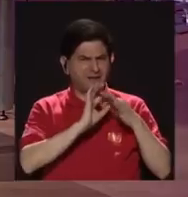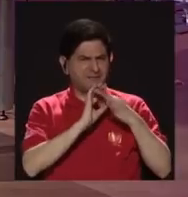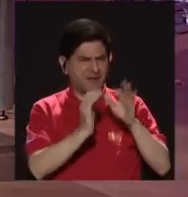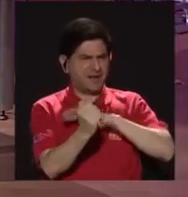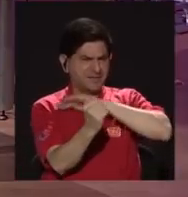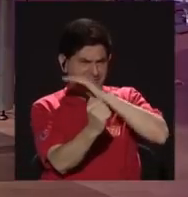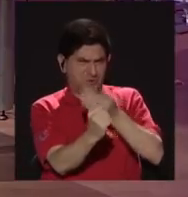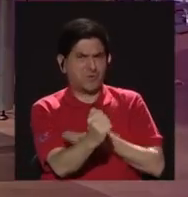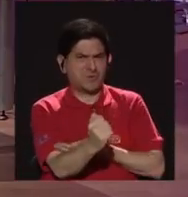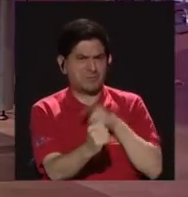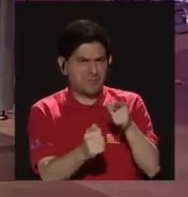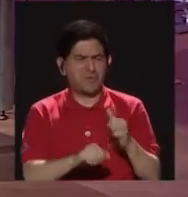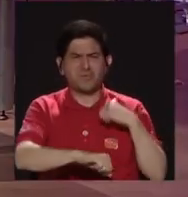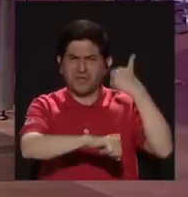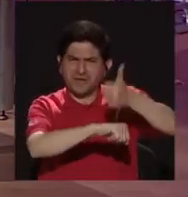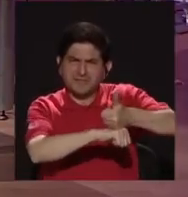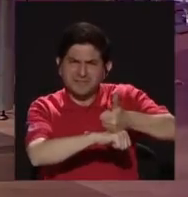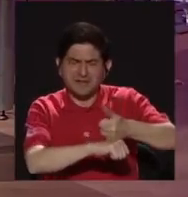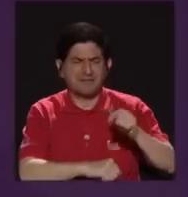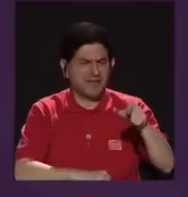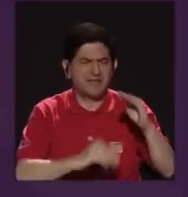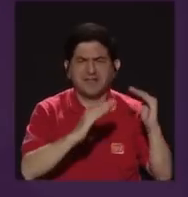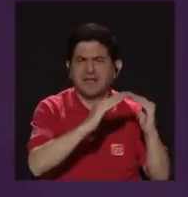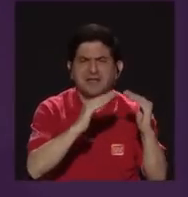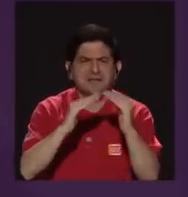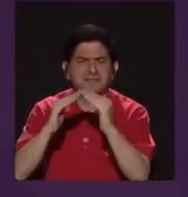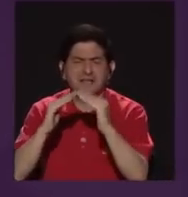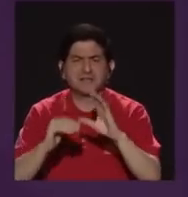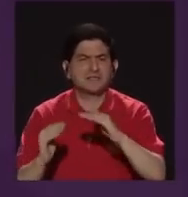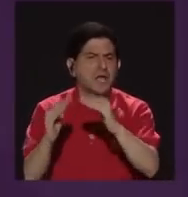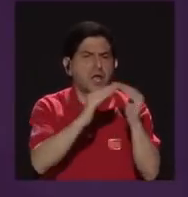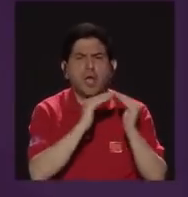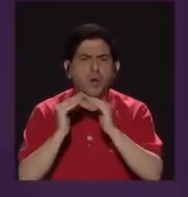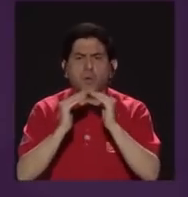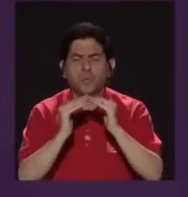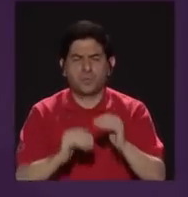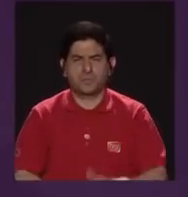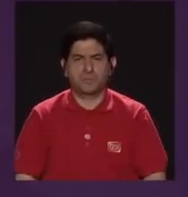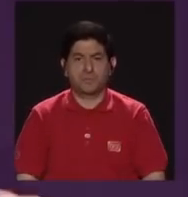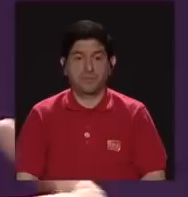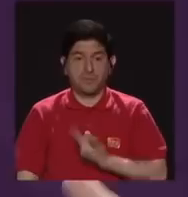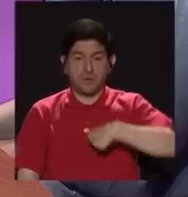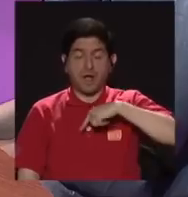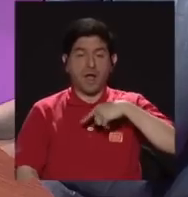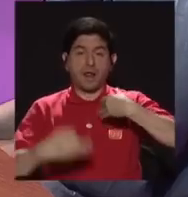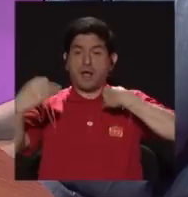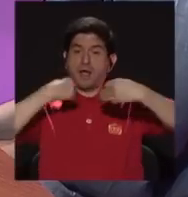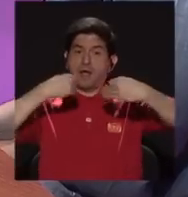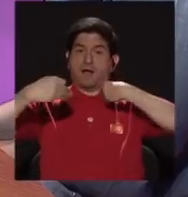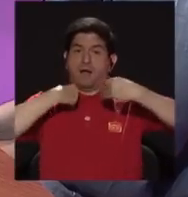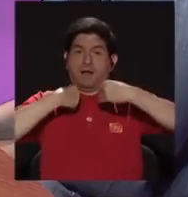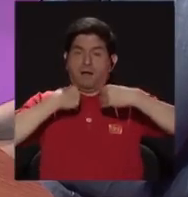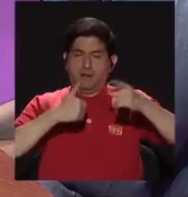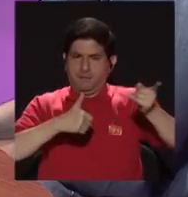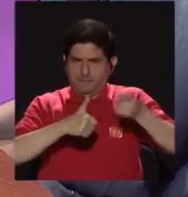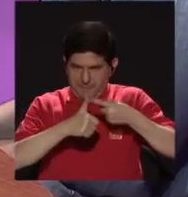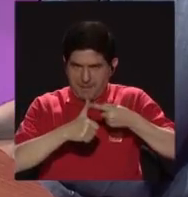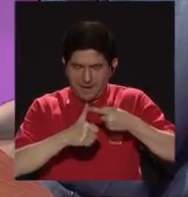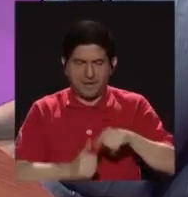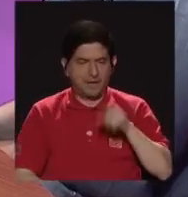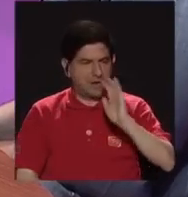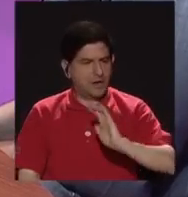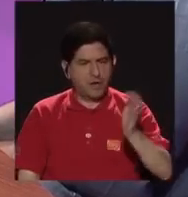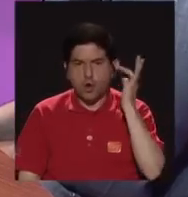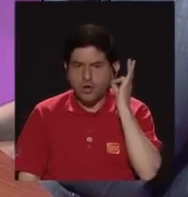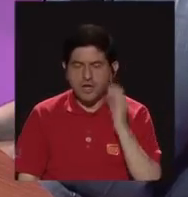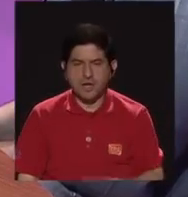de poder que se establecen en esos hogares, en esas comunidades, que nos puedan explicar, para comenzar, cómo es que estas